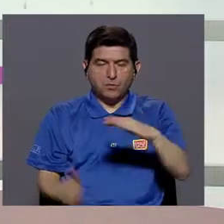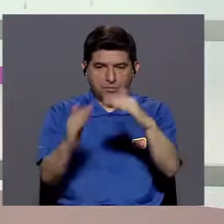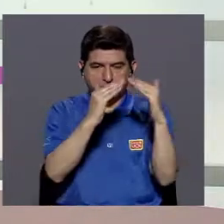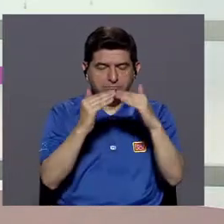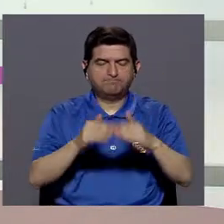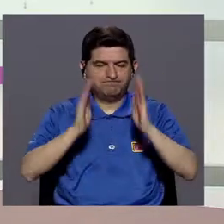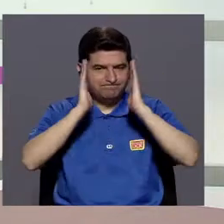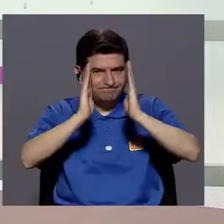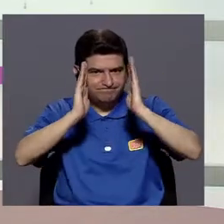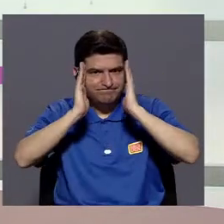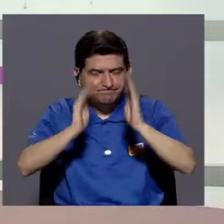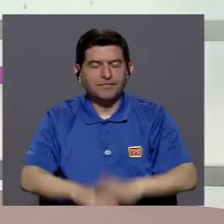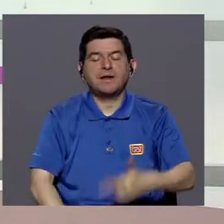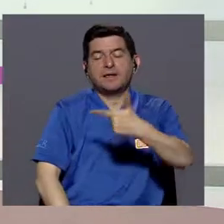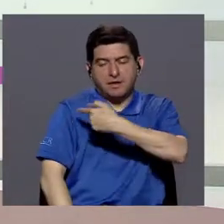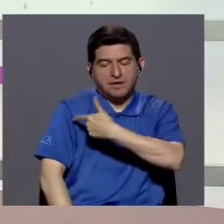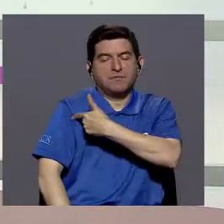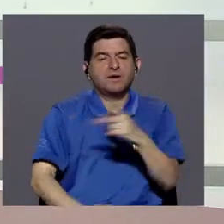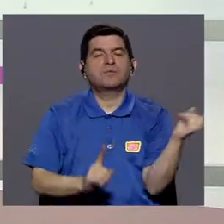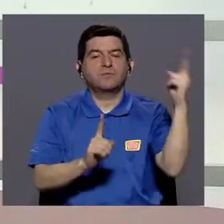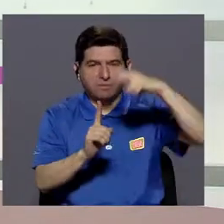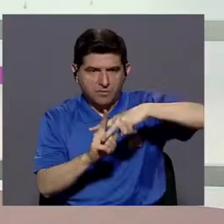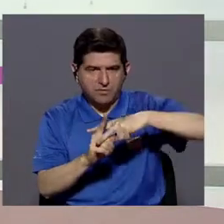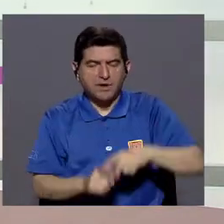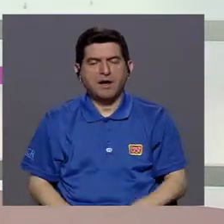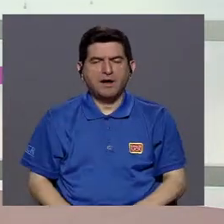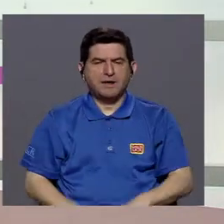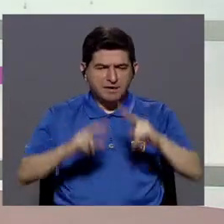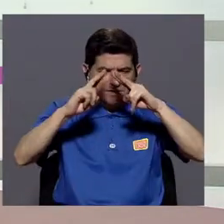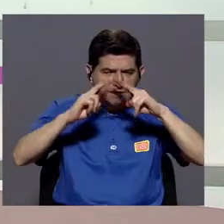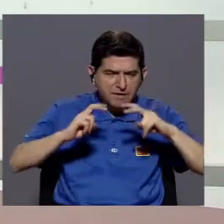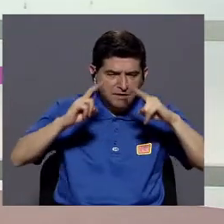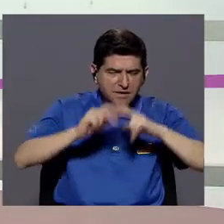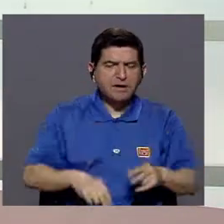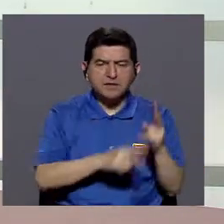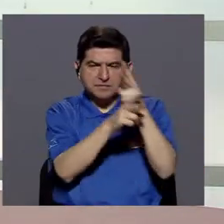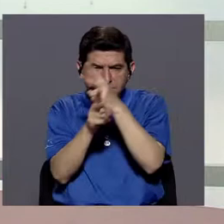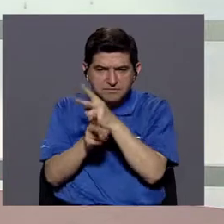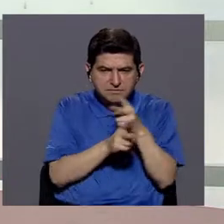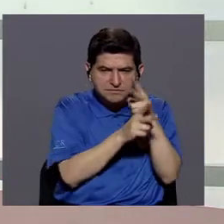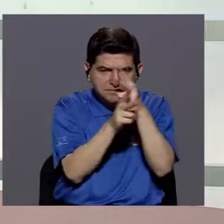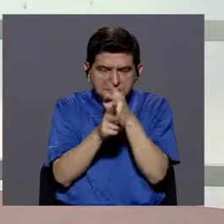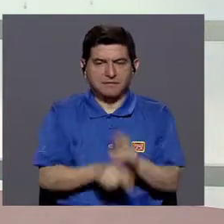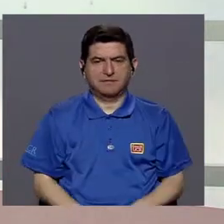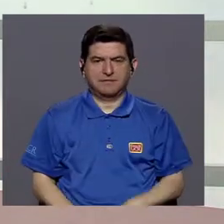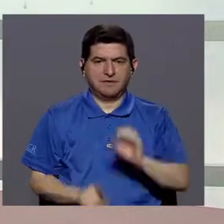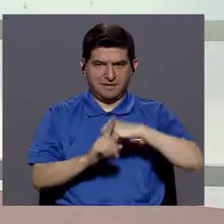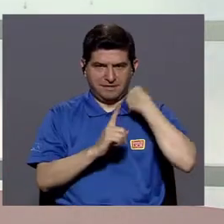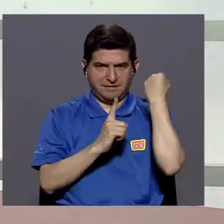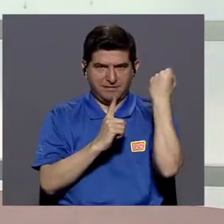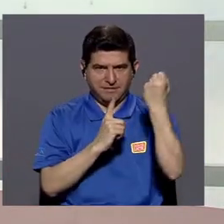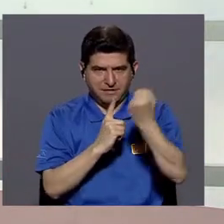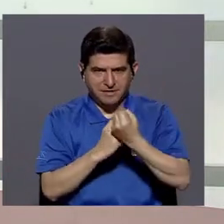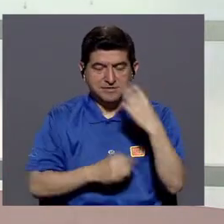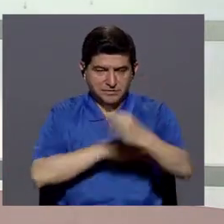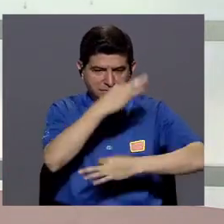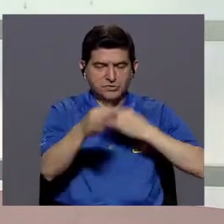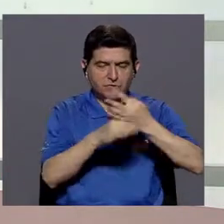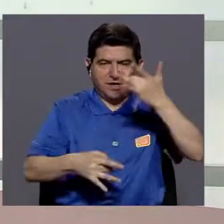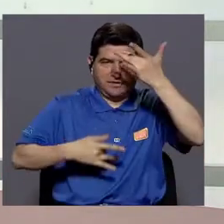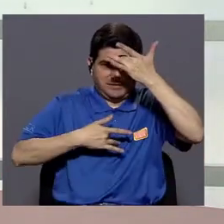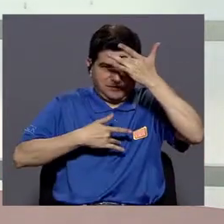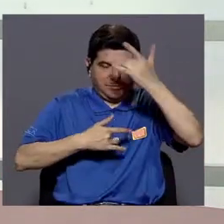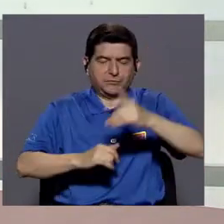poblacional, entonces tiene que estarse vigilando y vacunándose y chequeándose o monitoreándose periódicamente para